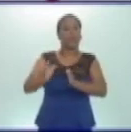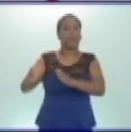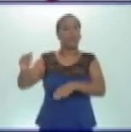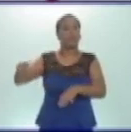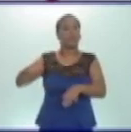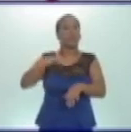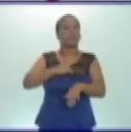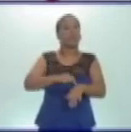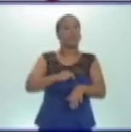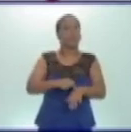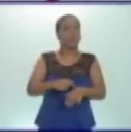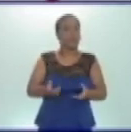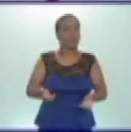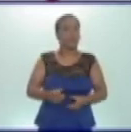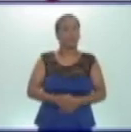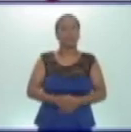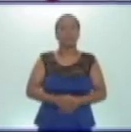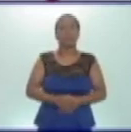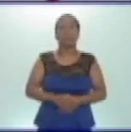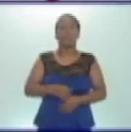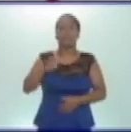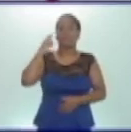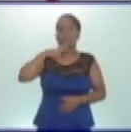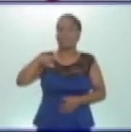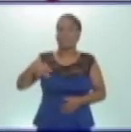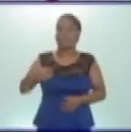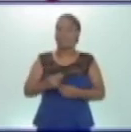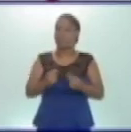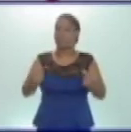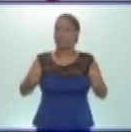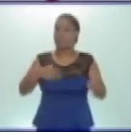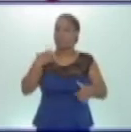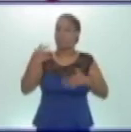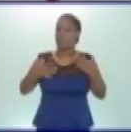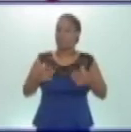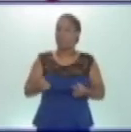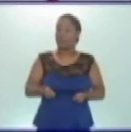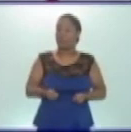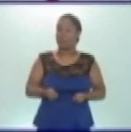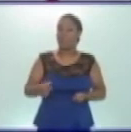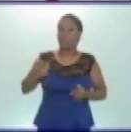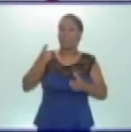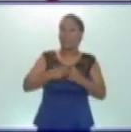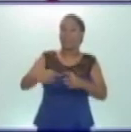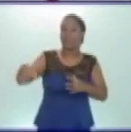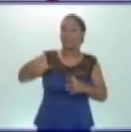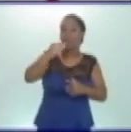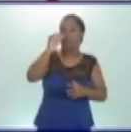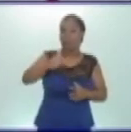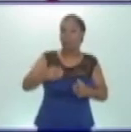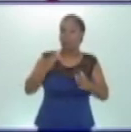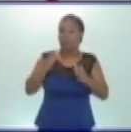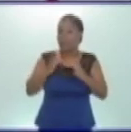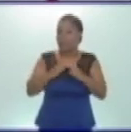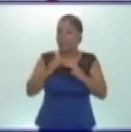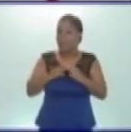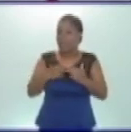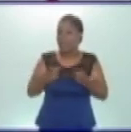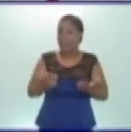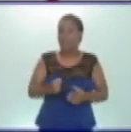orden de la actividad, les dice que es un menú de un día para todos los miembros de su casa. Entonces les pregunto,